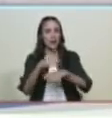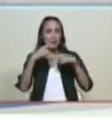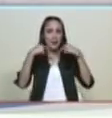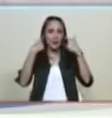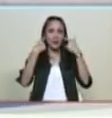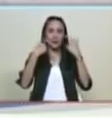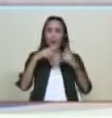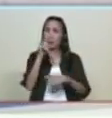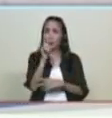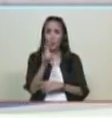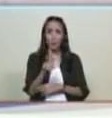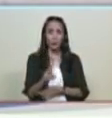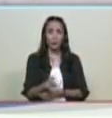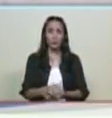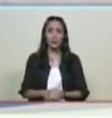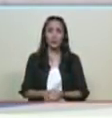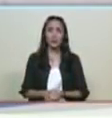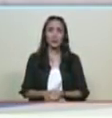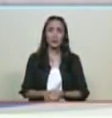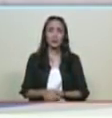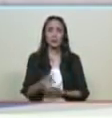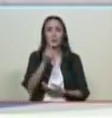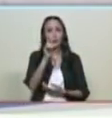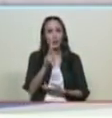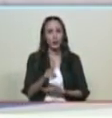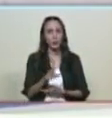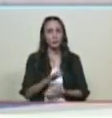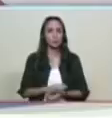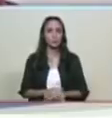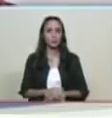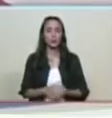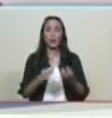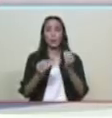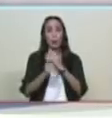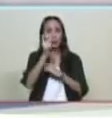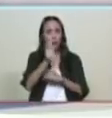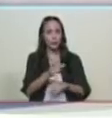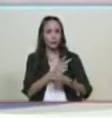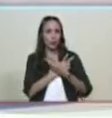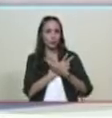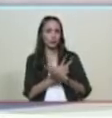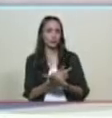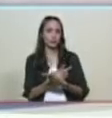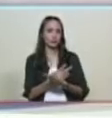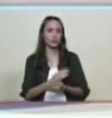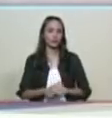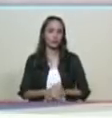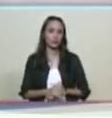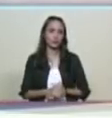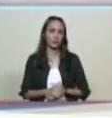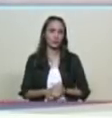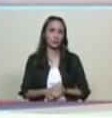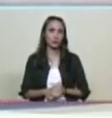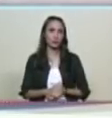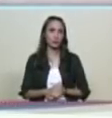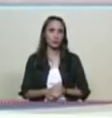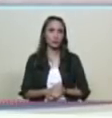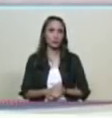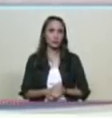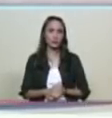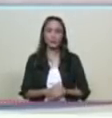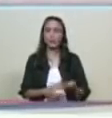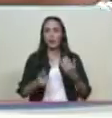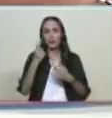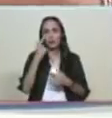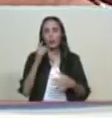floreciente todos los días Venezuela es un país de gente muy valiente si tú combinas el patriotismo la valentía la